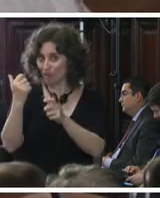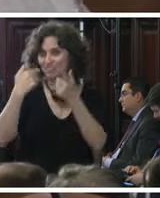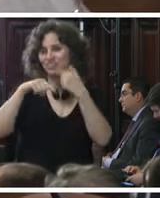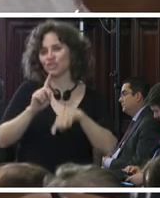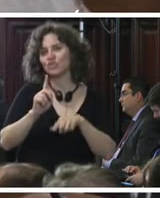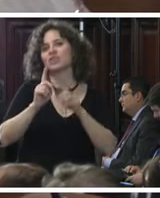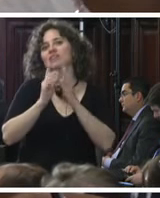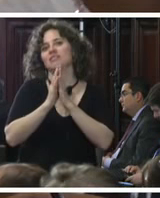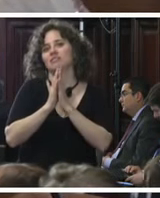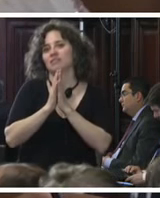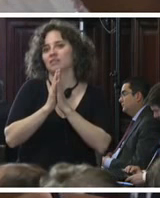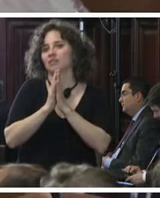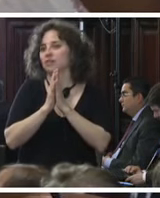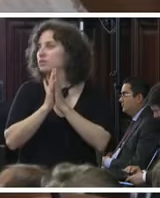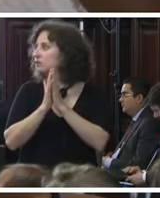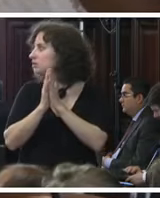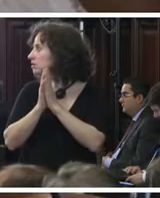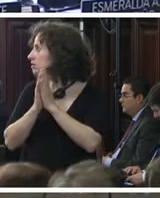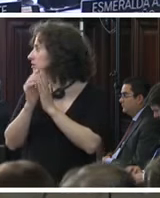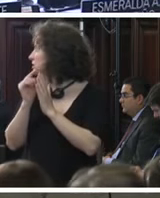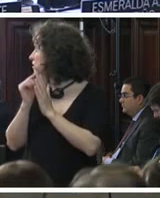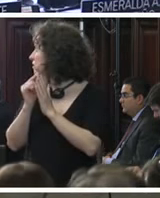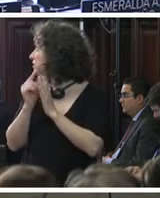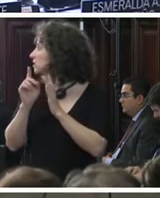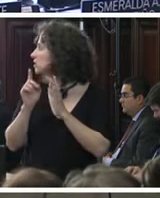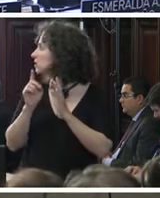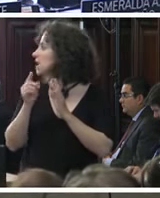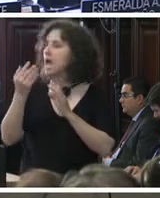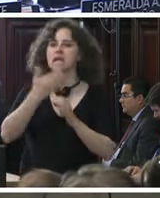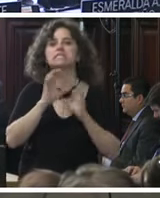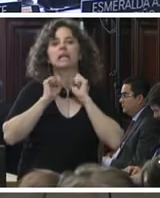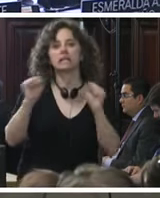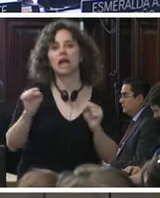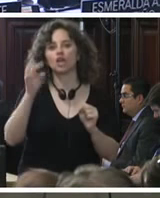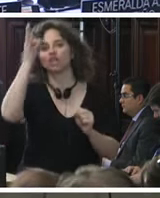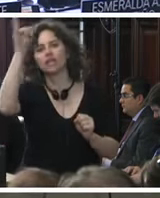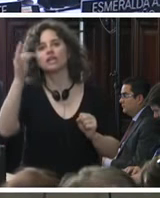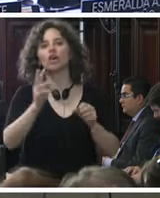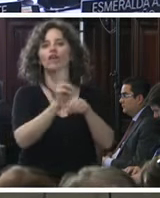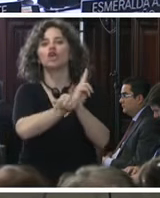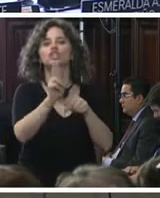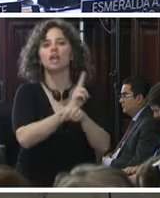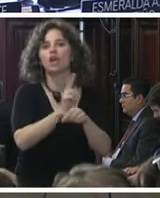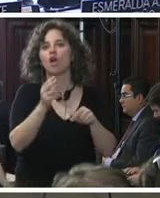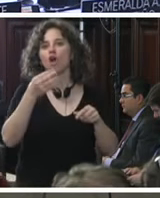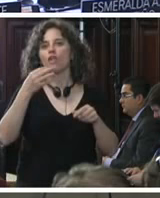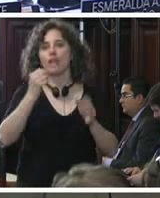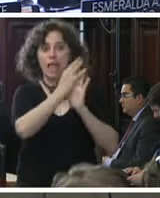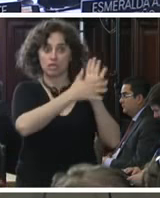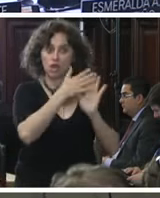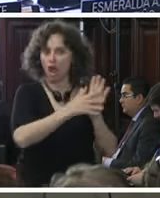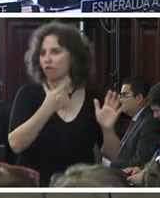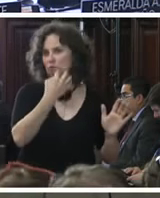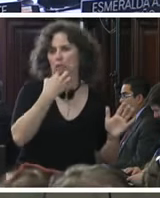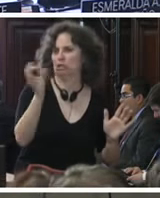relación con la SID si es secretario técnico del consejo de seguridad nacional y no ha rendido cuentas por